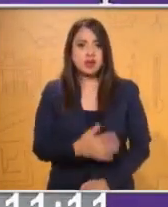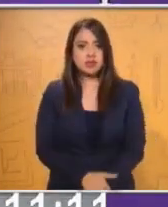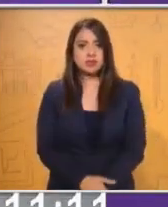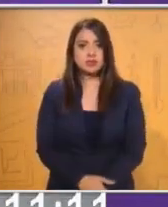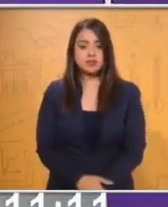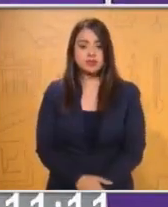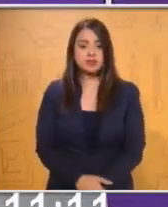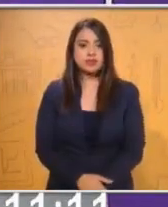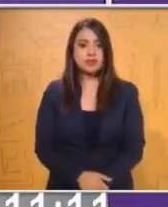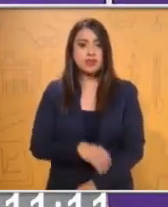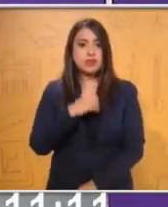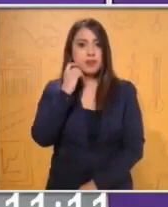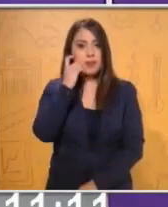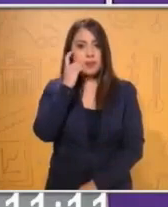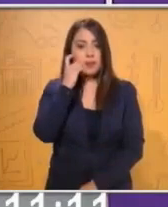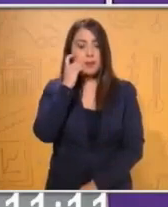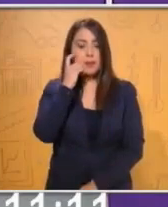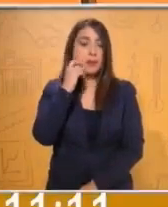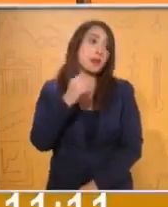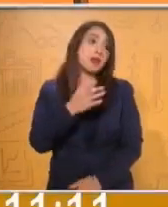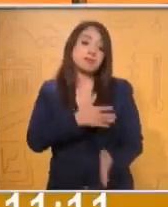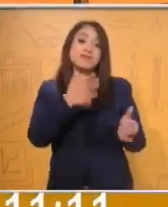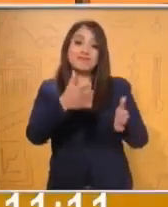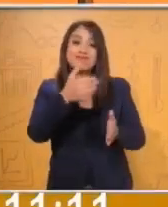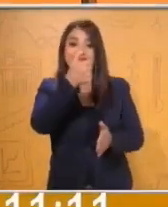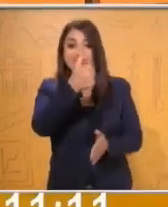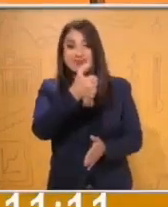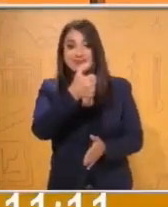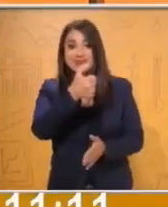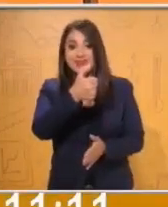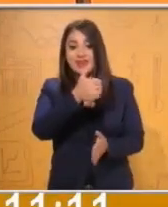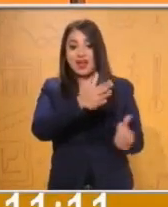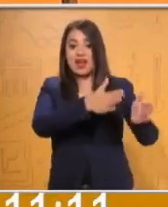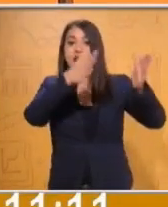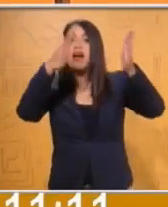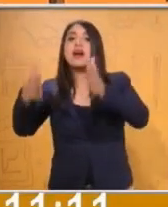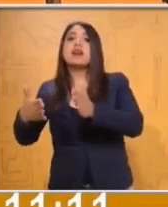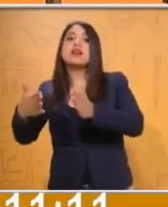Si aquí teníamos seis, la siguiente figura va a tener...